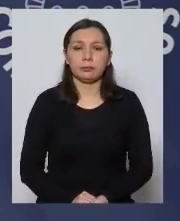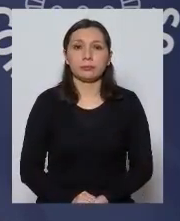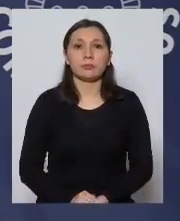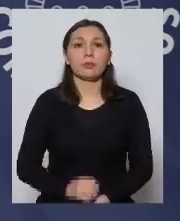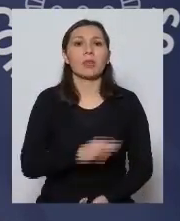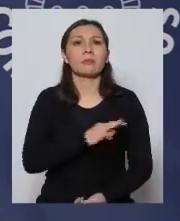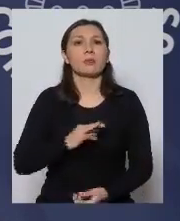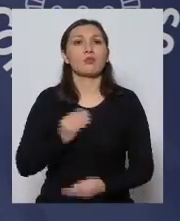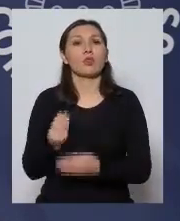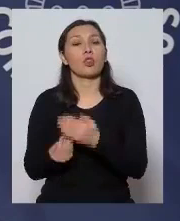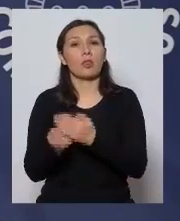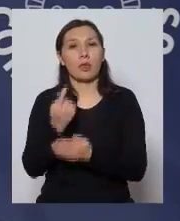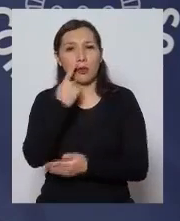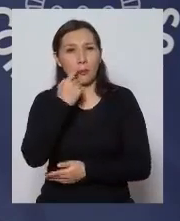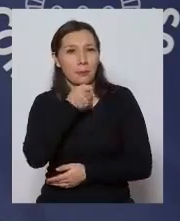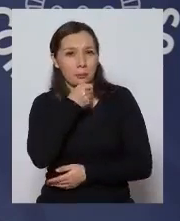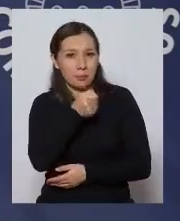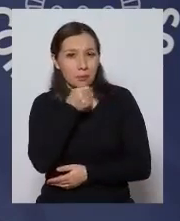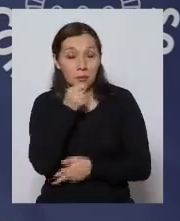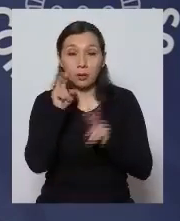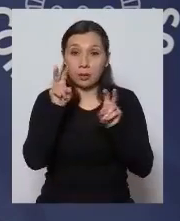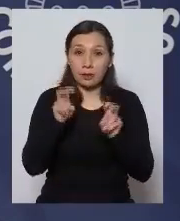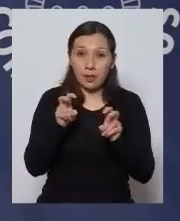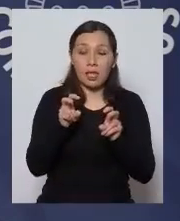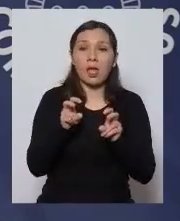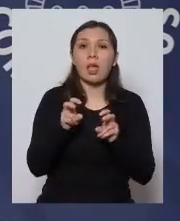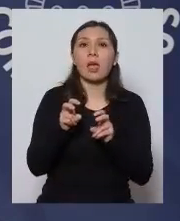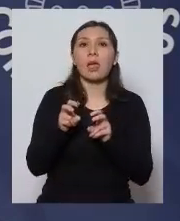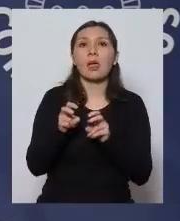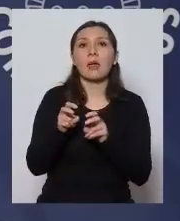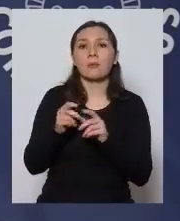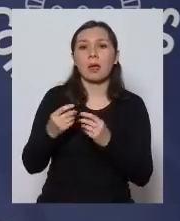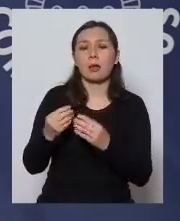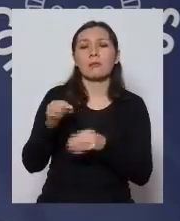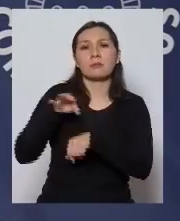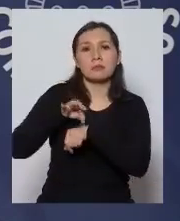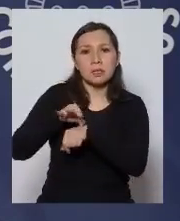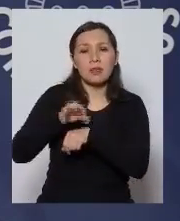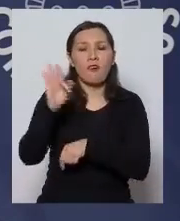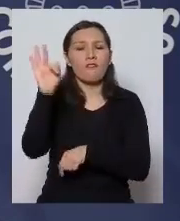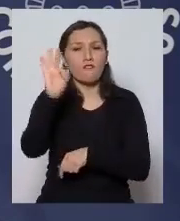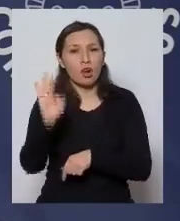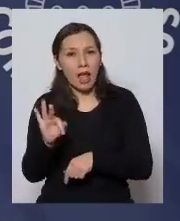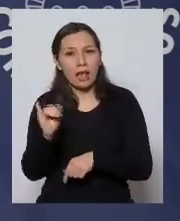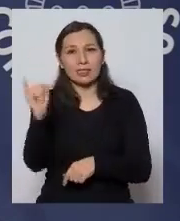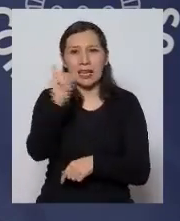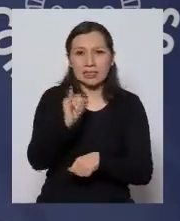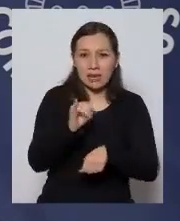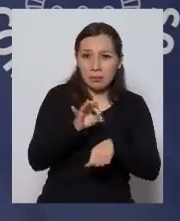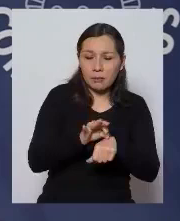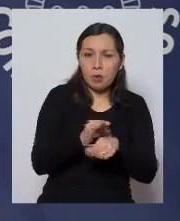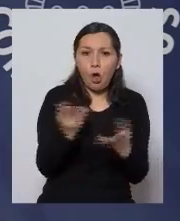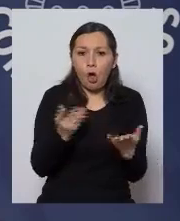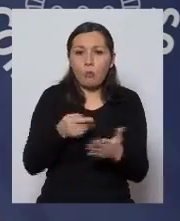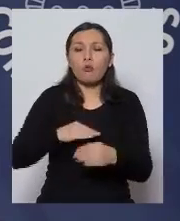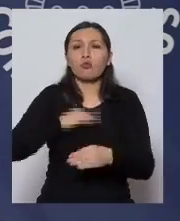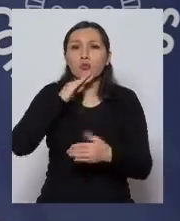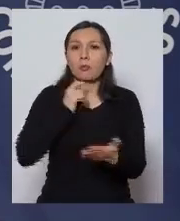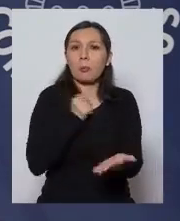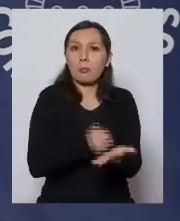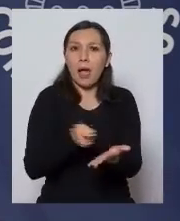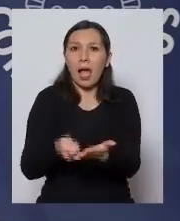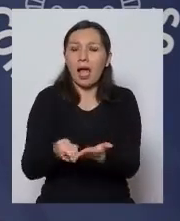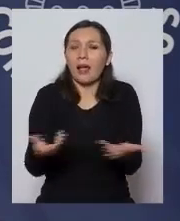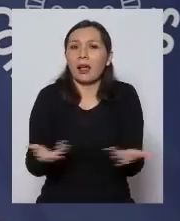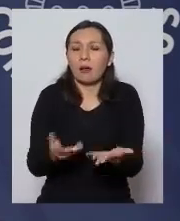ministro buenos días a propósito del tema de las coberturas de los tratamientos tanto en FONASA como en ISAPES hay algunas dudas respecto